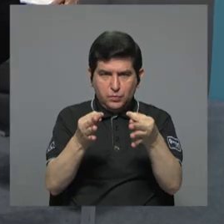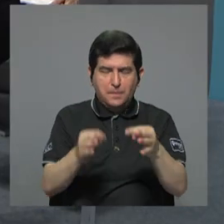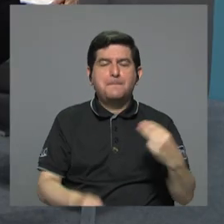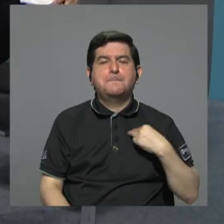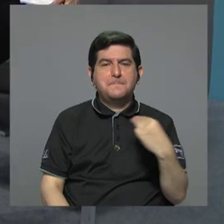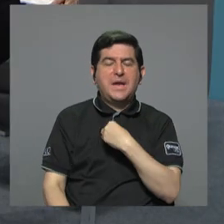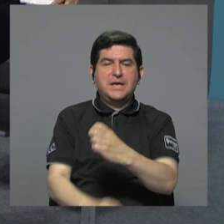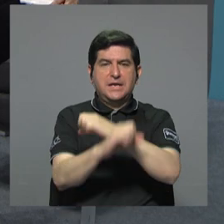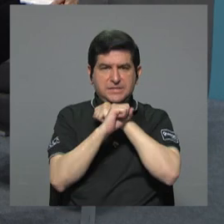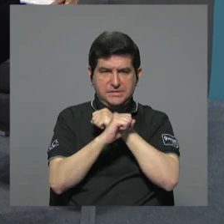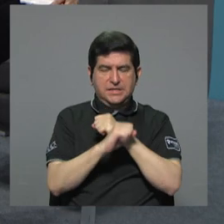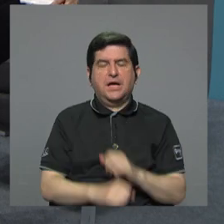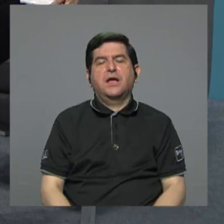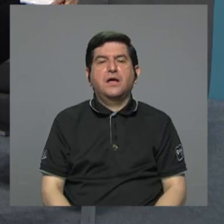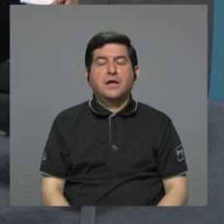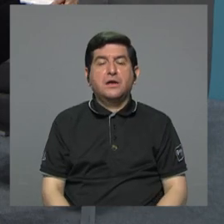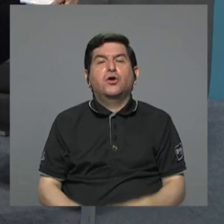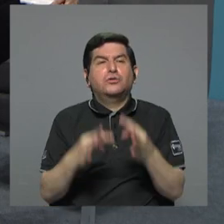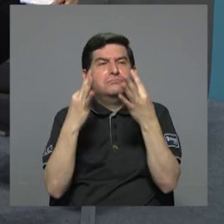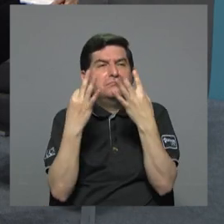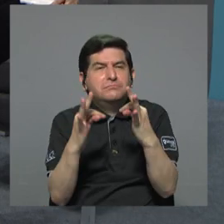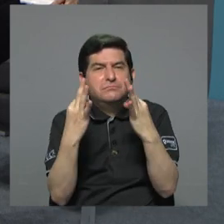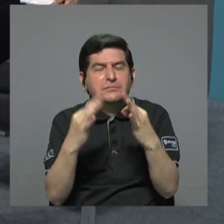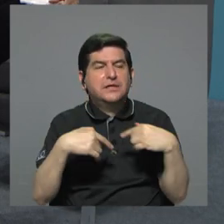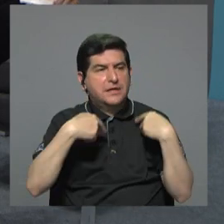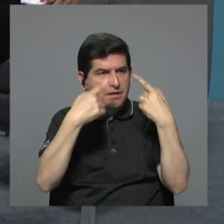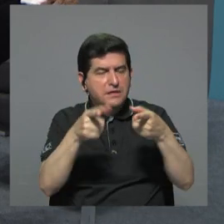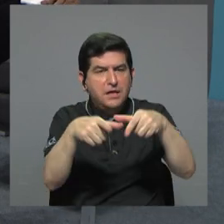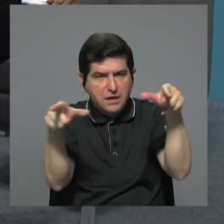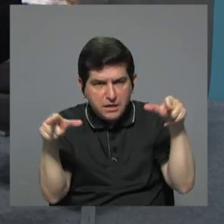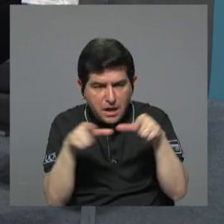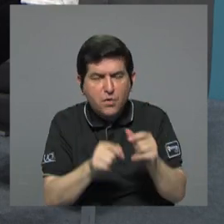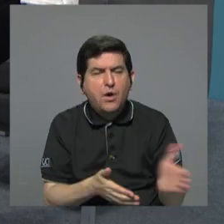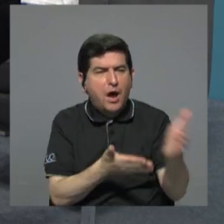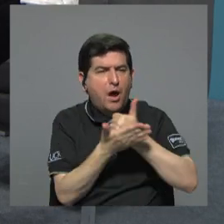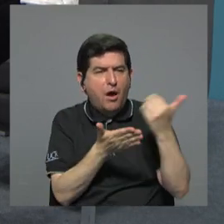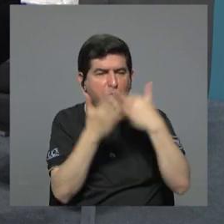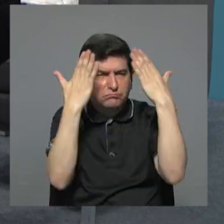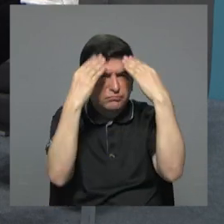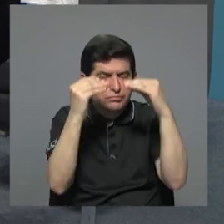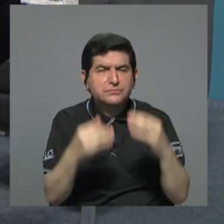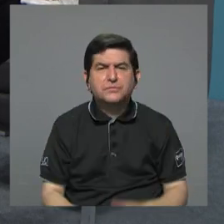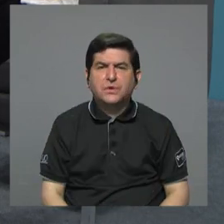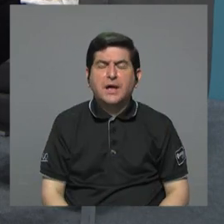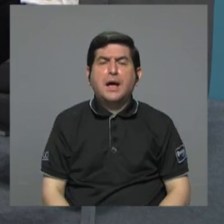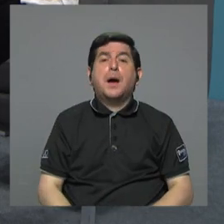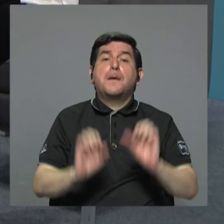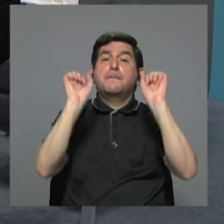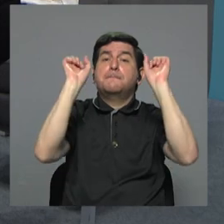Ministerio de Seguridad, pues han estado, fueron a la zona para recopilar información, para tratar justamente de mejorar